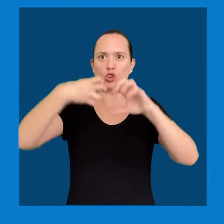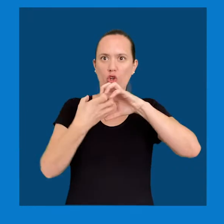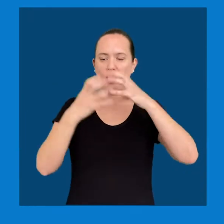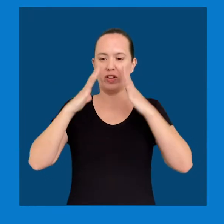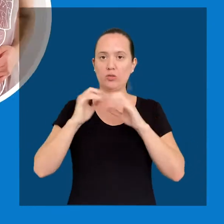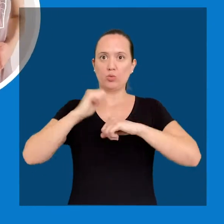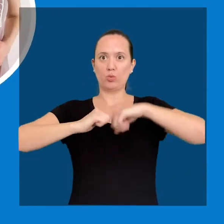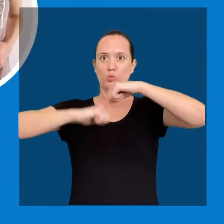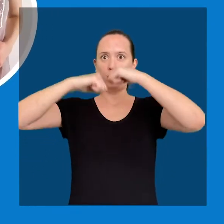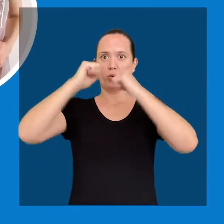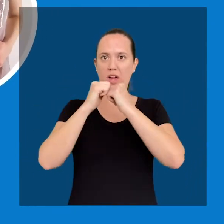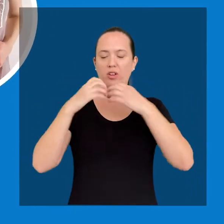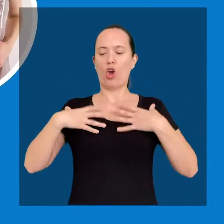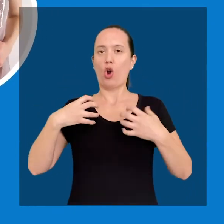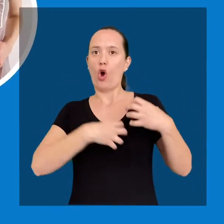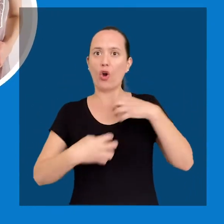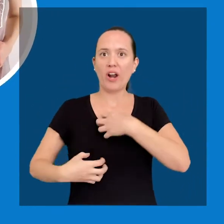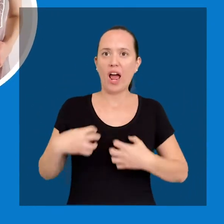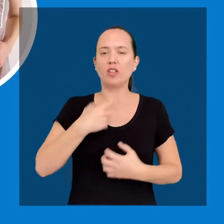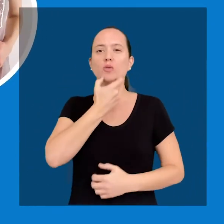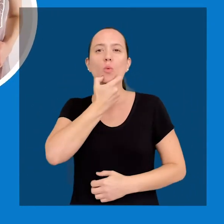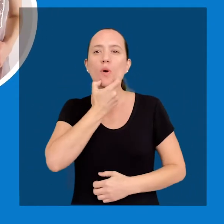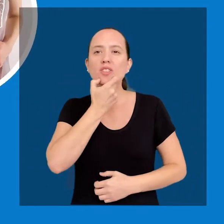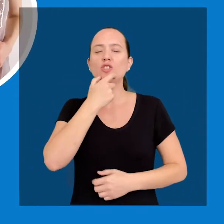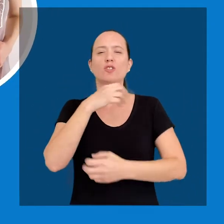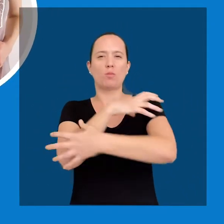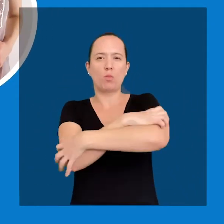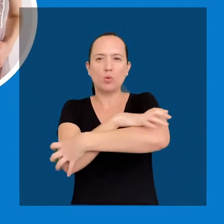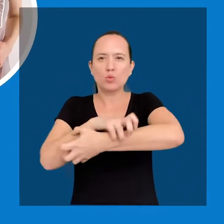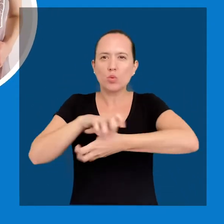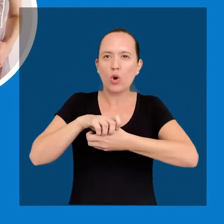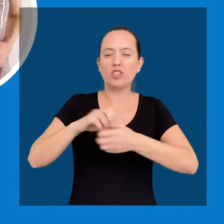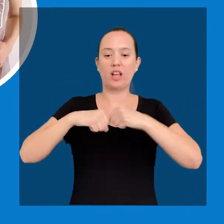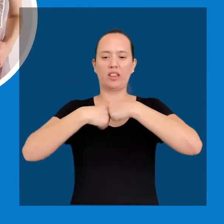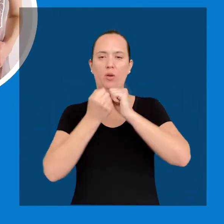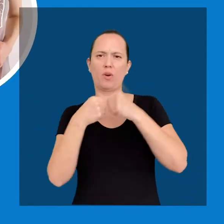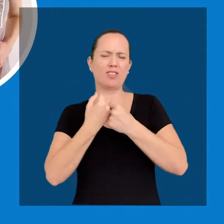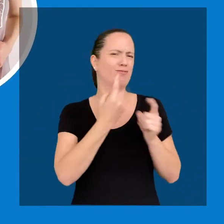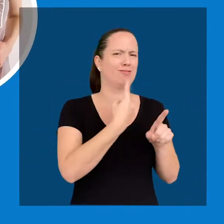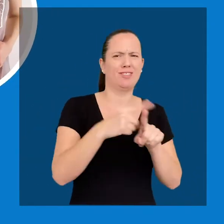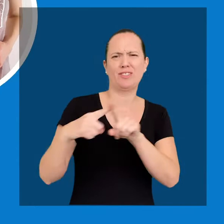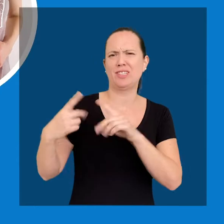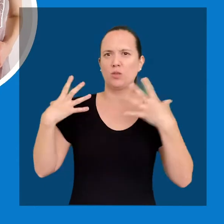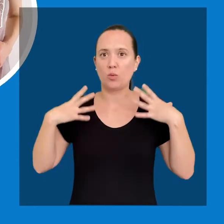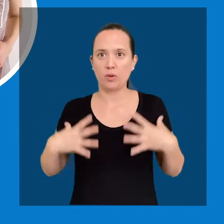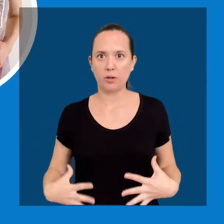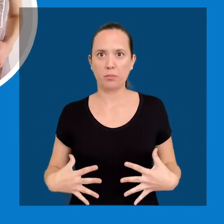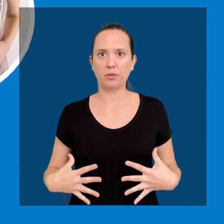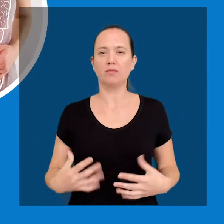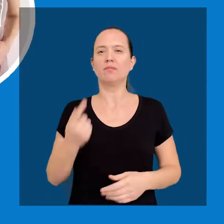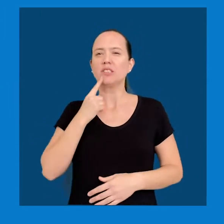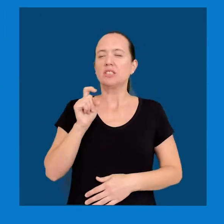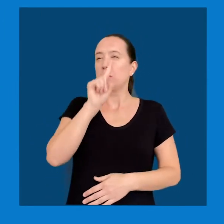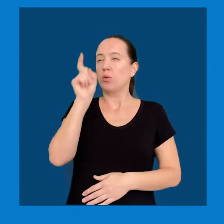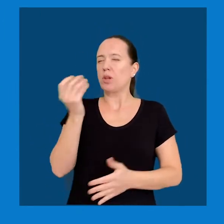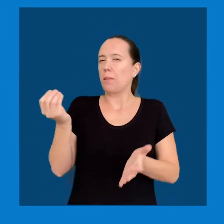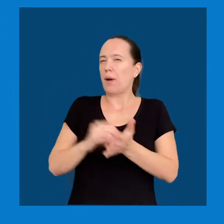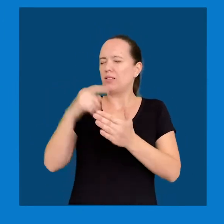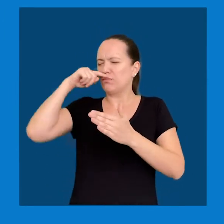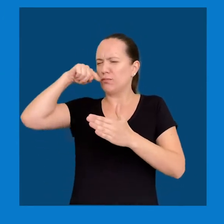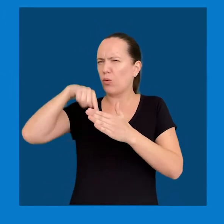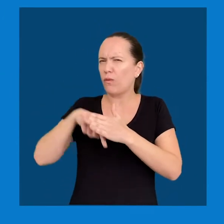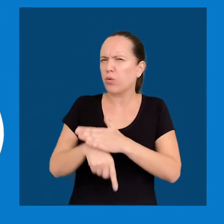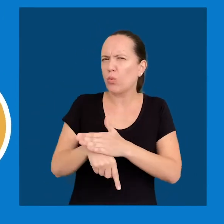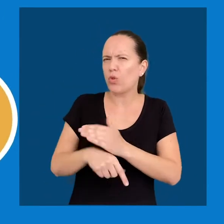física, con órganos, huesos, músculos y articulaciones, entre otros componentes. Si esta pregunta la volvemos más